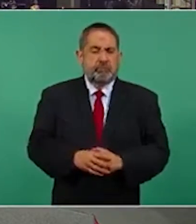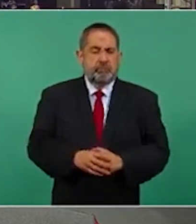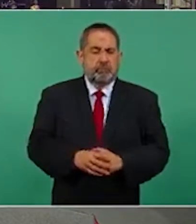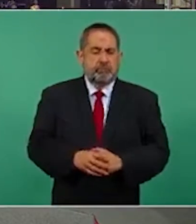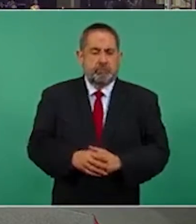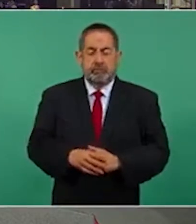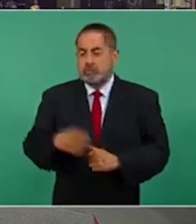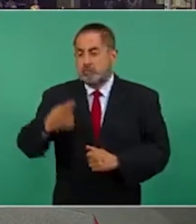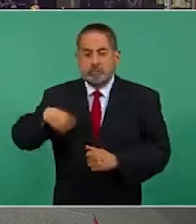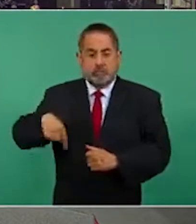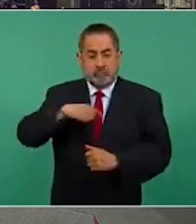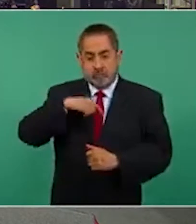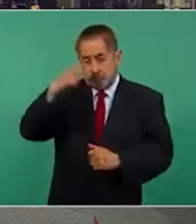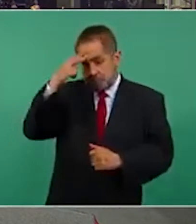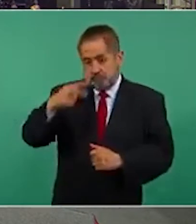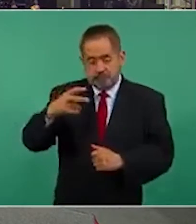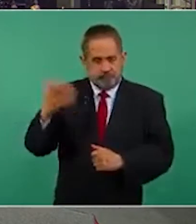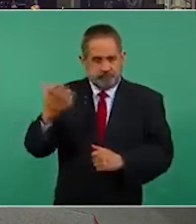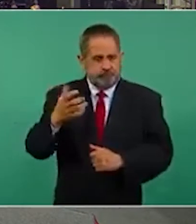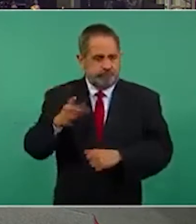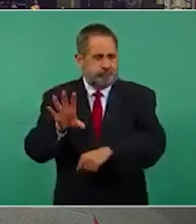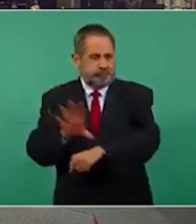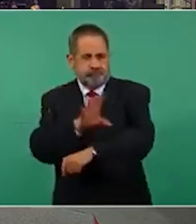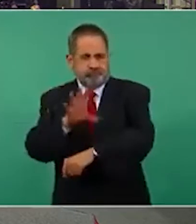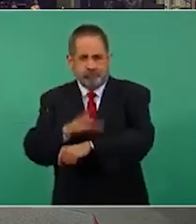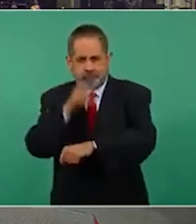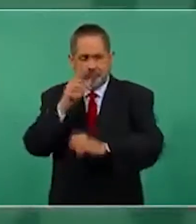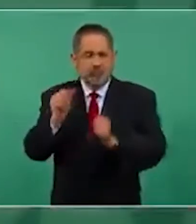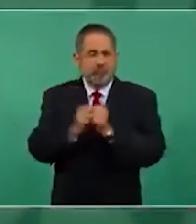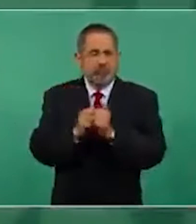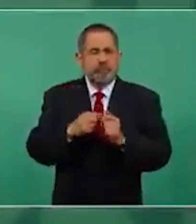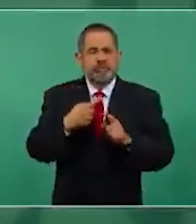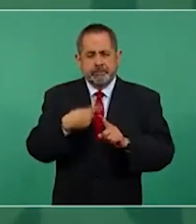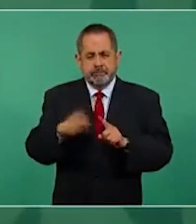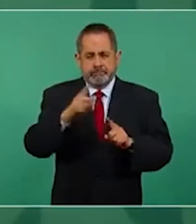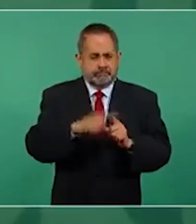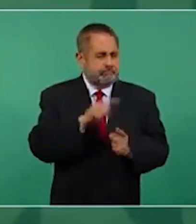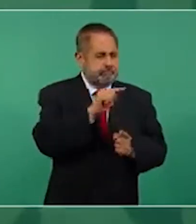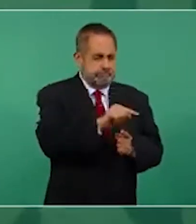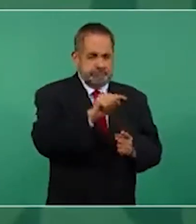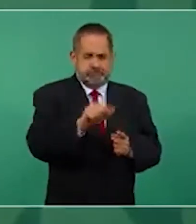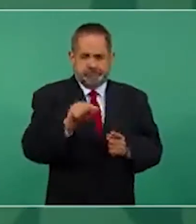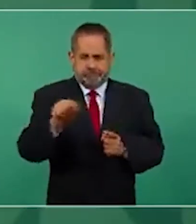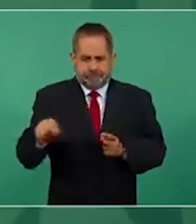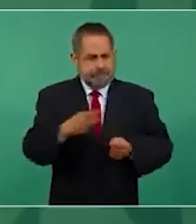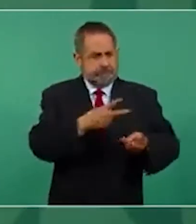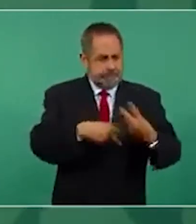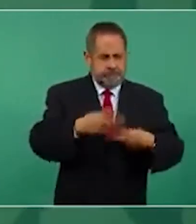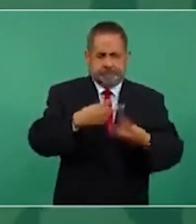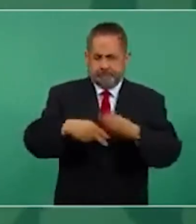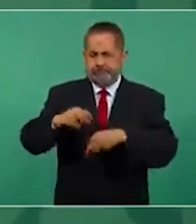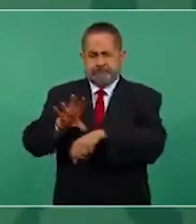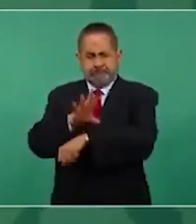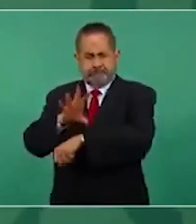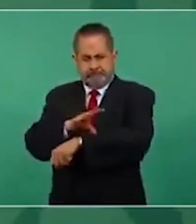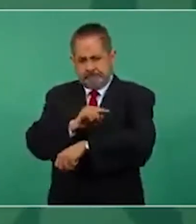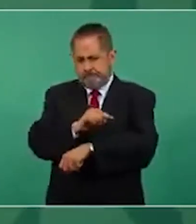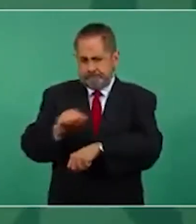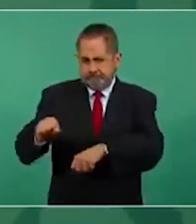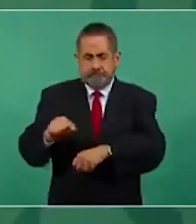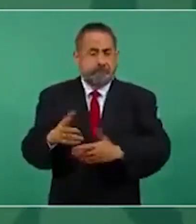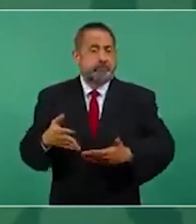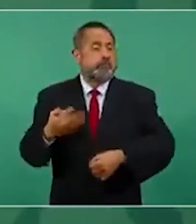Nosotros en México producimos la electricidad a través de diferentes fuentes. En este momento la